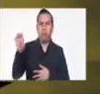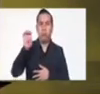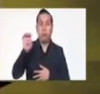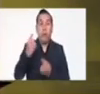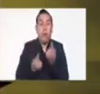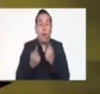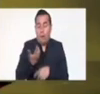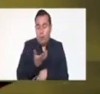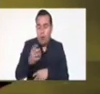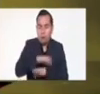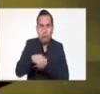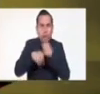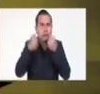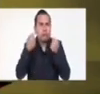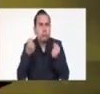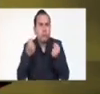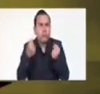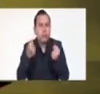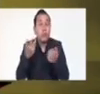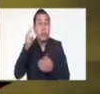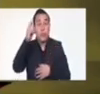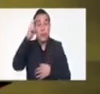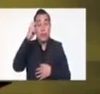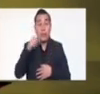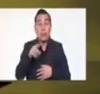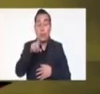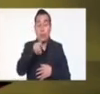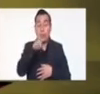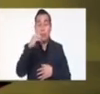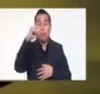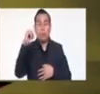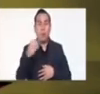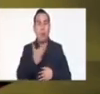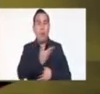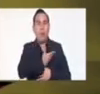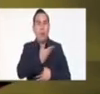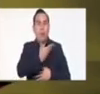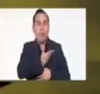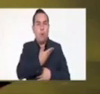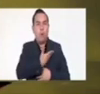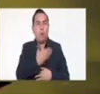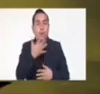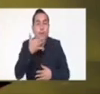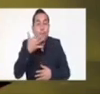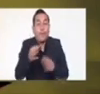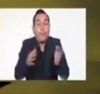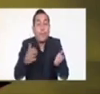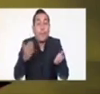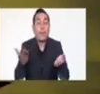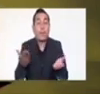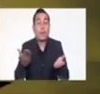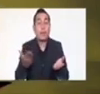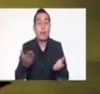etcétera, si todas las capturas que ellos hacen son de personas 100% culpables, y ellos nunca se equivocan y nunca capturan a una persona inocente,